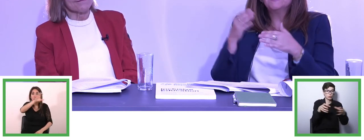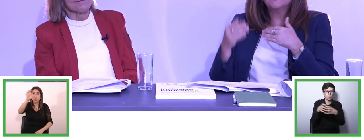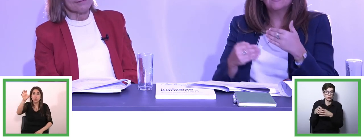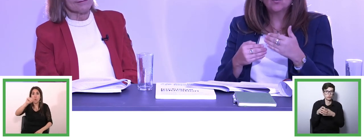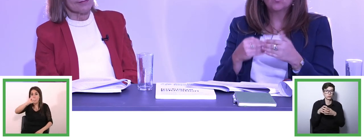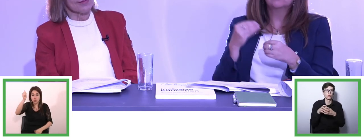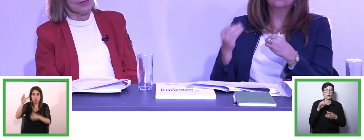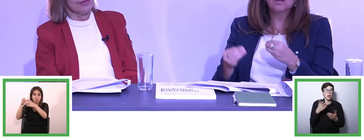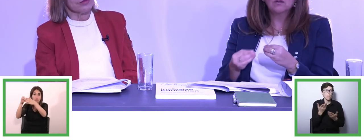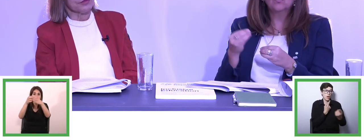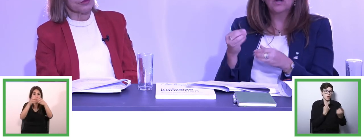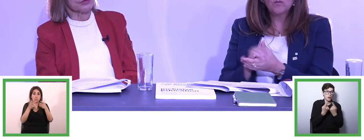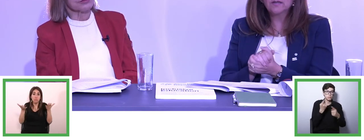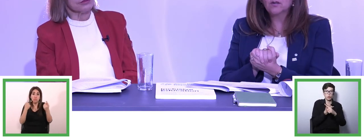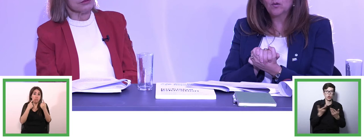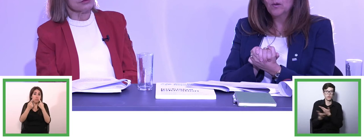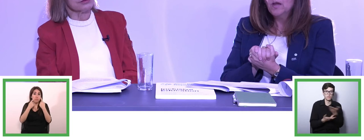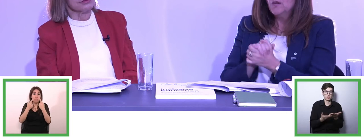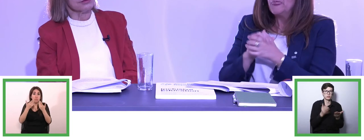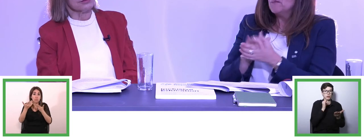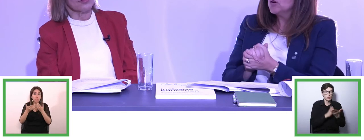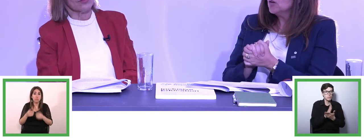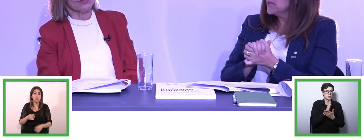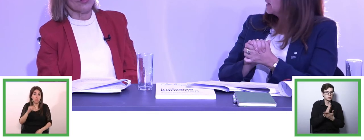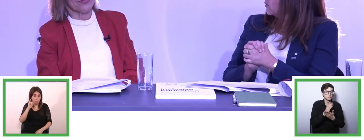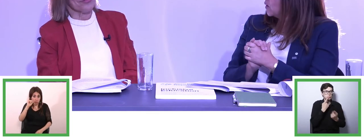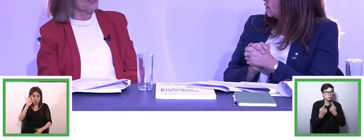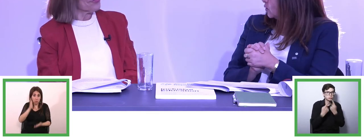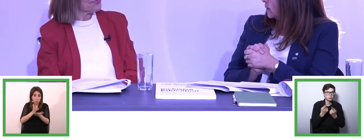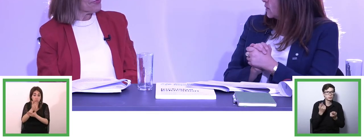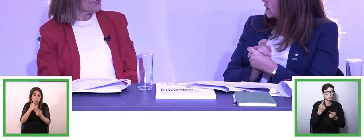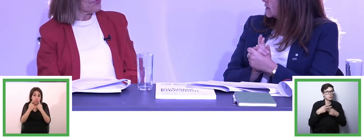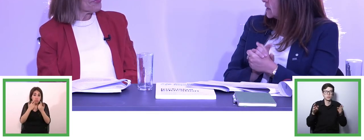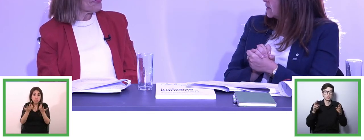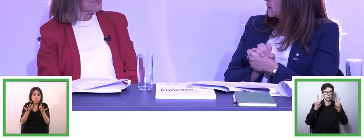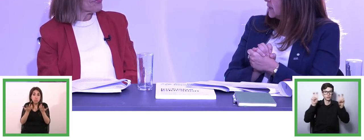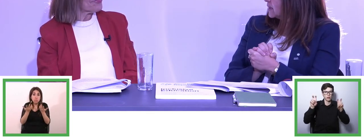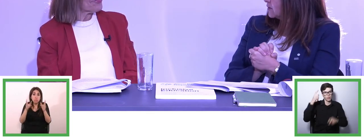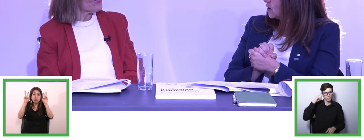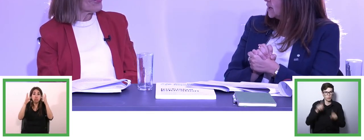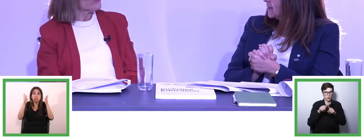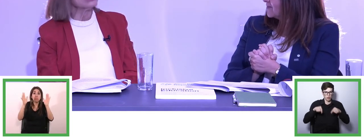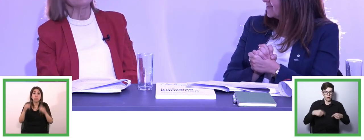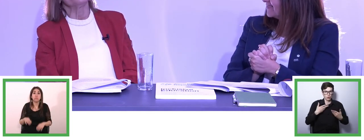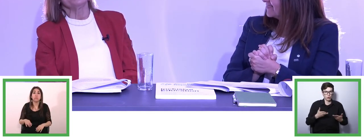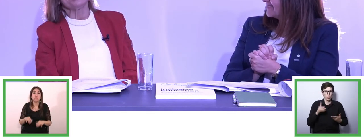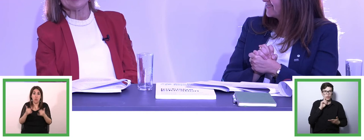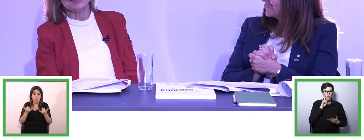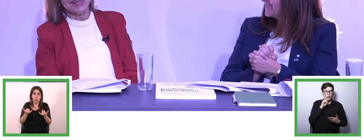iniciar una conversación pero creo que ya estamos listos para nuestra siguiente invitada ¿no Carolina?